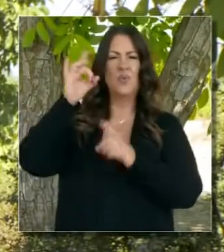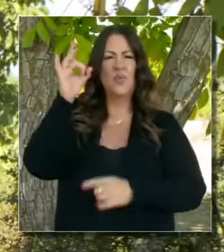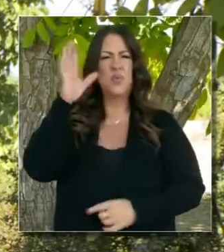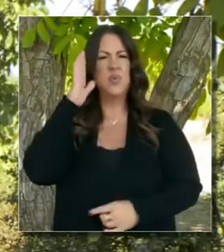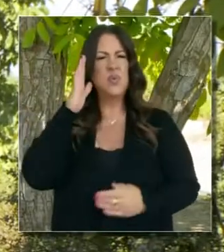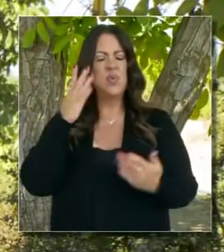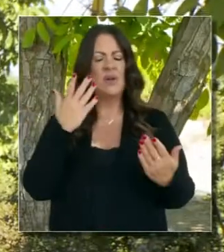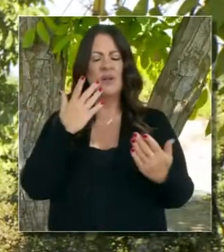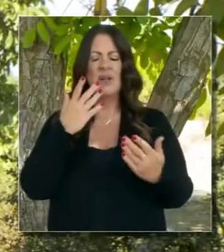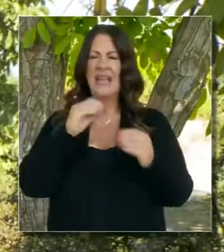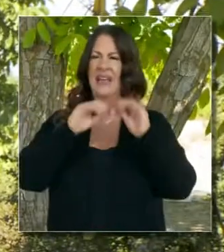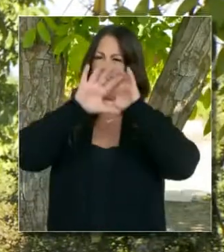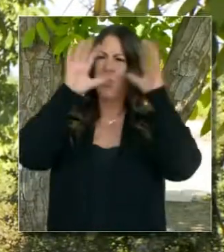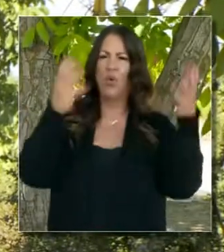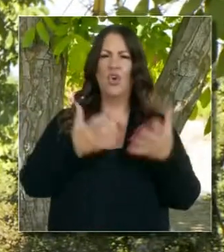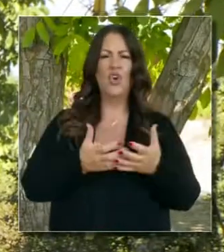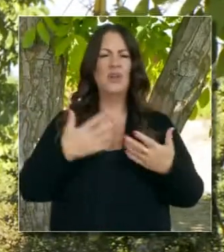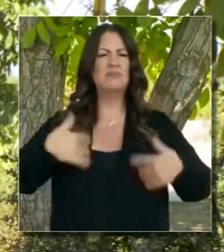en el estado de California.